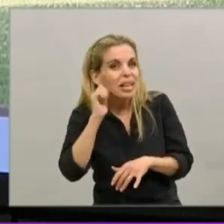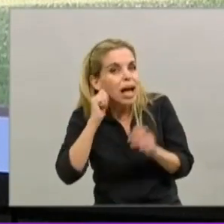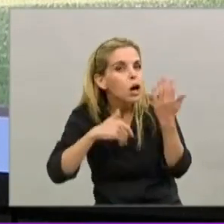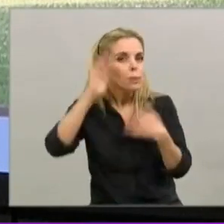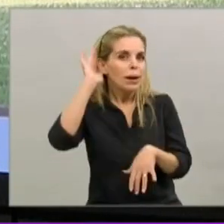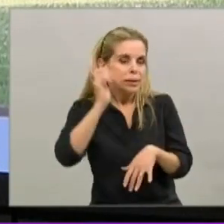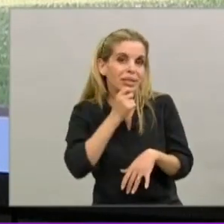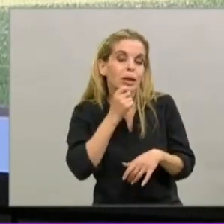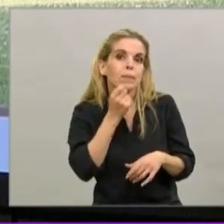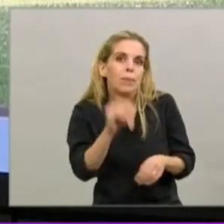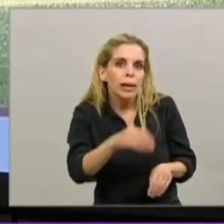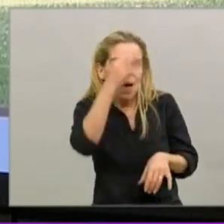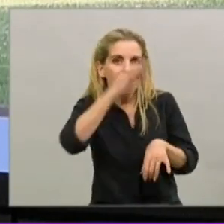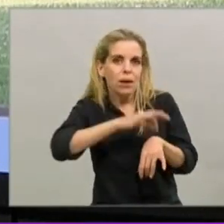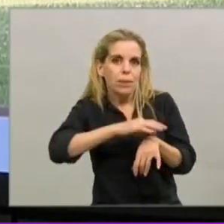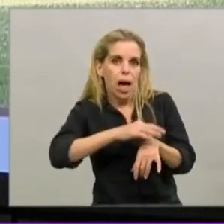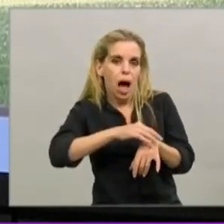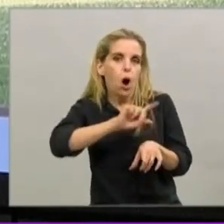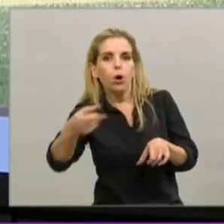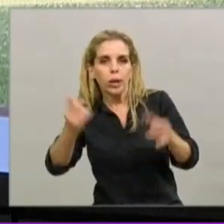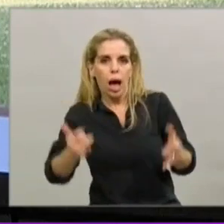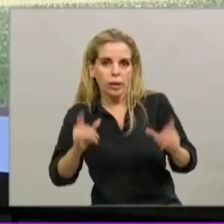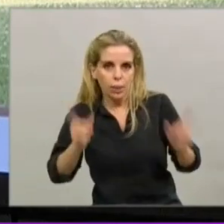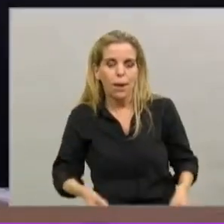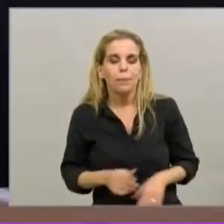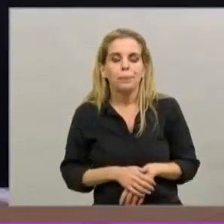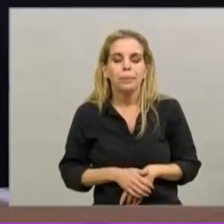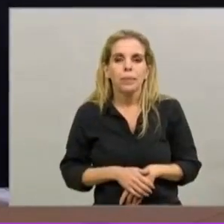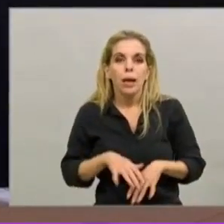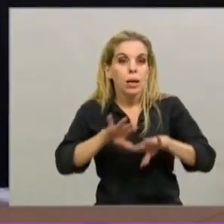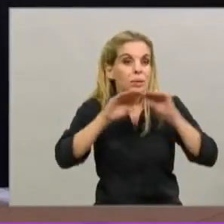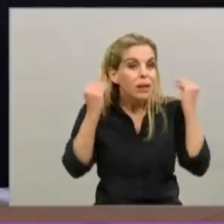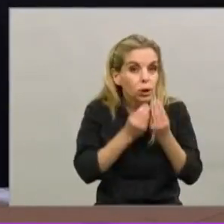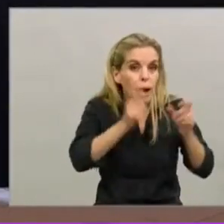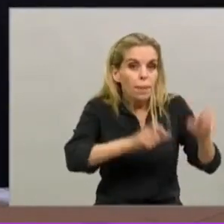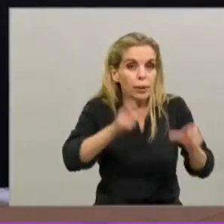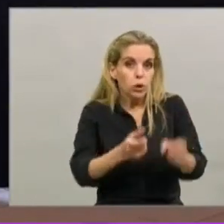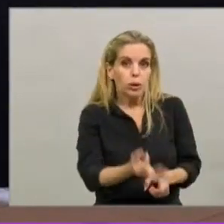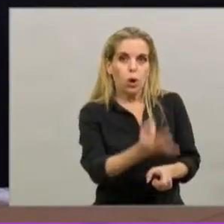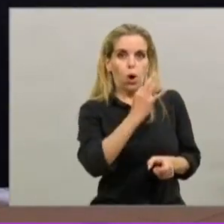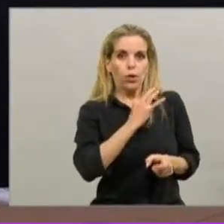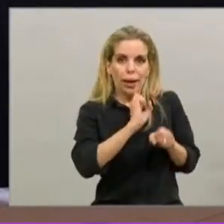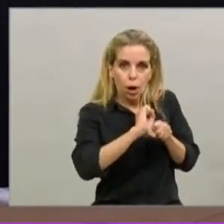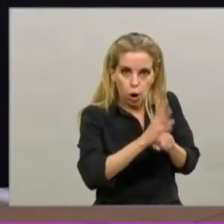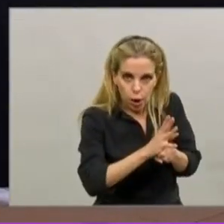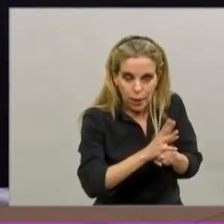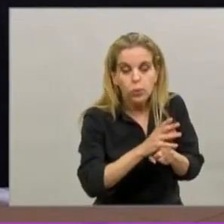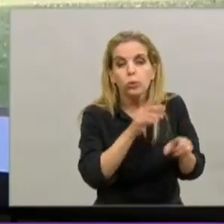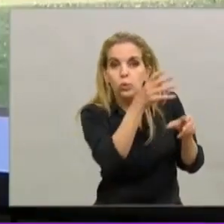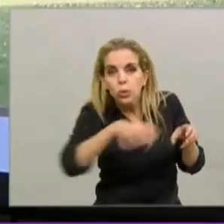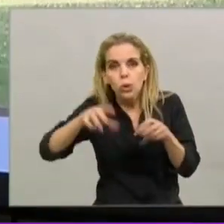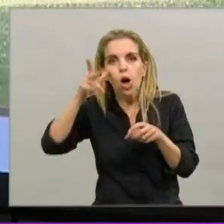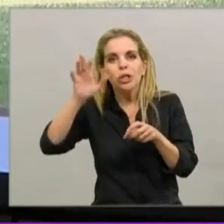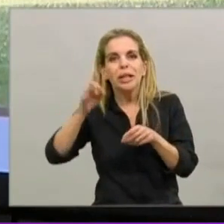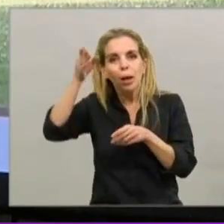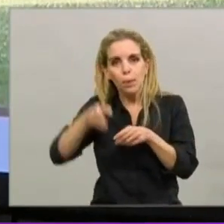Ahora, otro dato, también importante, es que el 80% de los que se contagian son menores de 65. ¿Qué